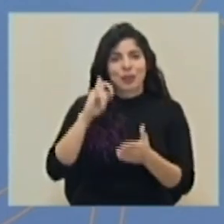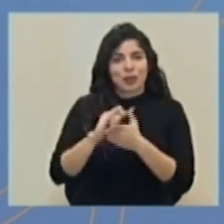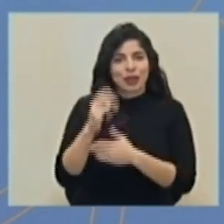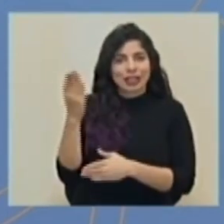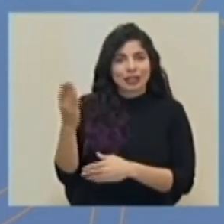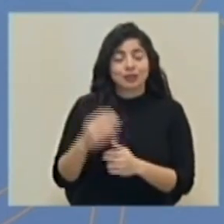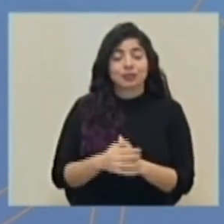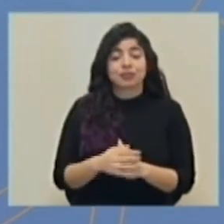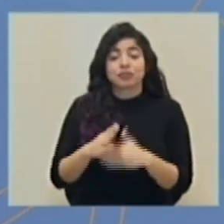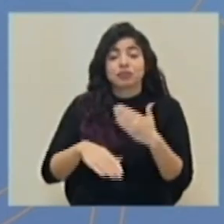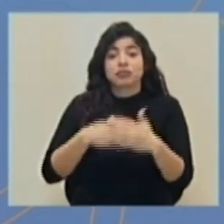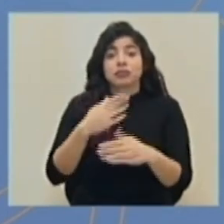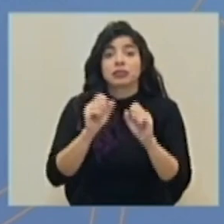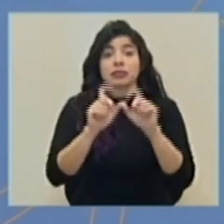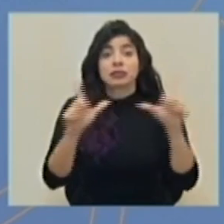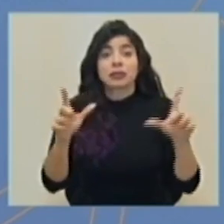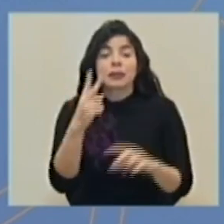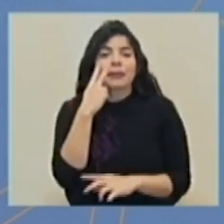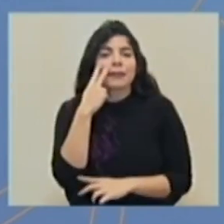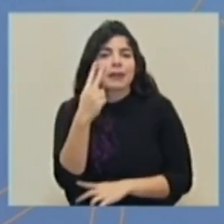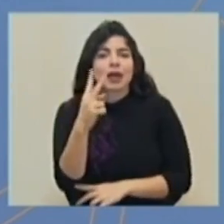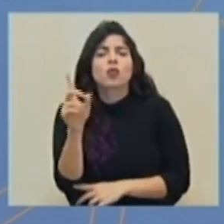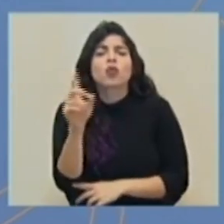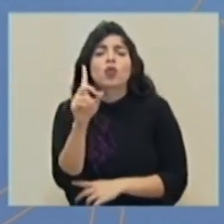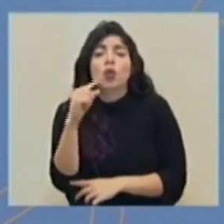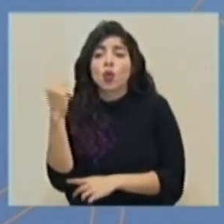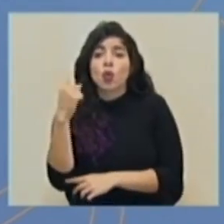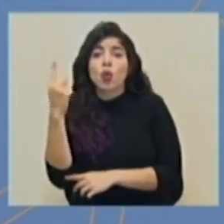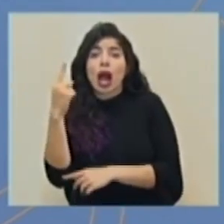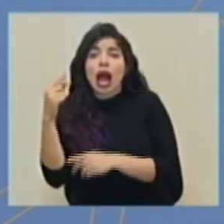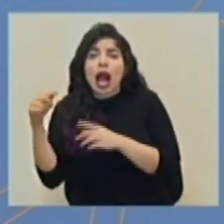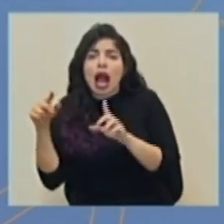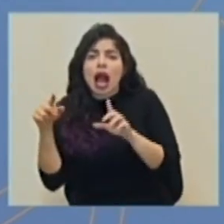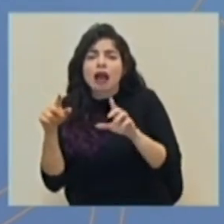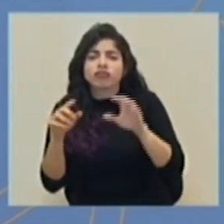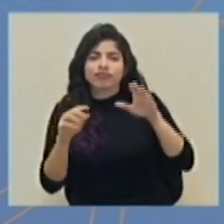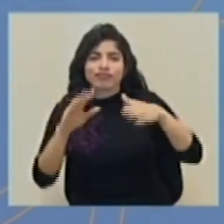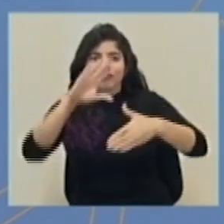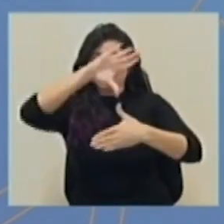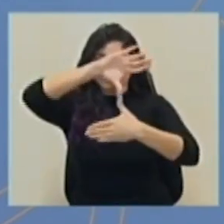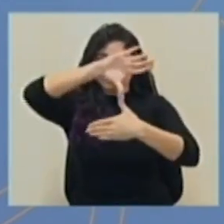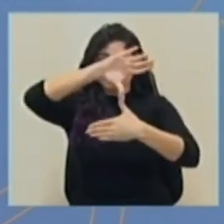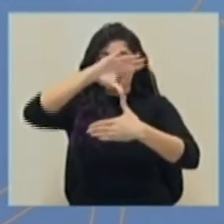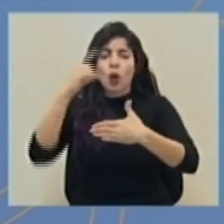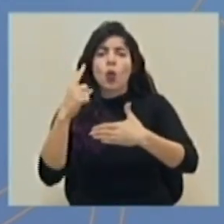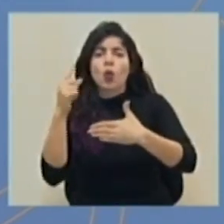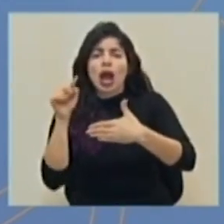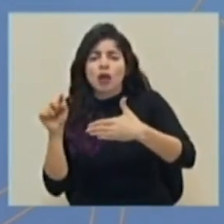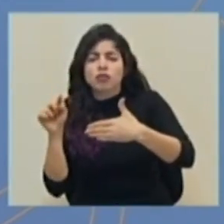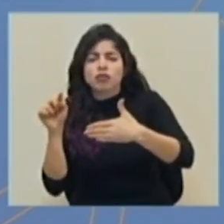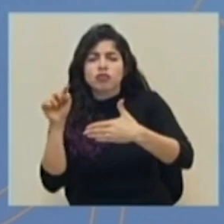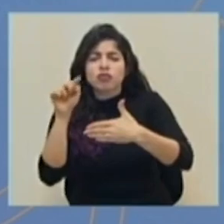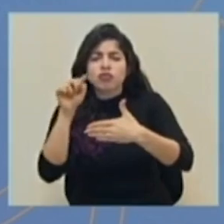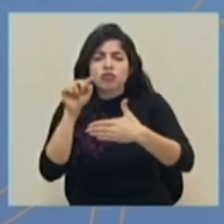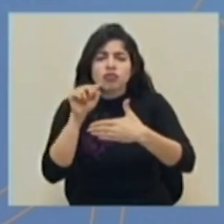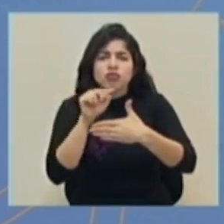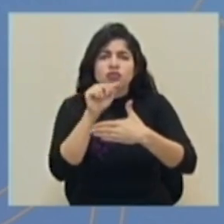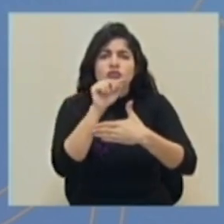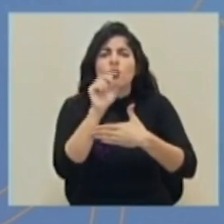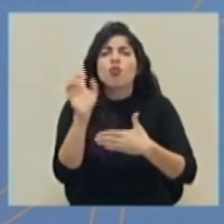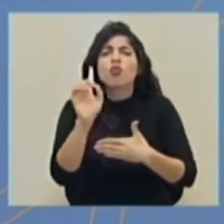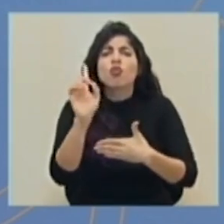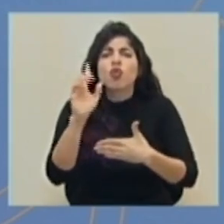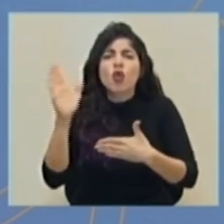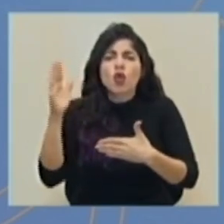lámina podemos ver la trayectoria del huracán en donde pueden observar cómo el sistema va a impactar